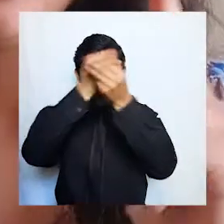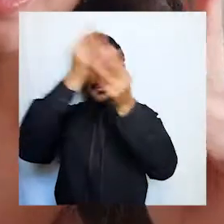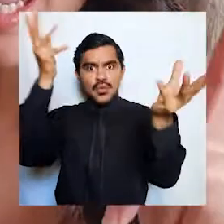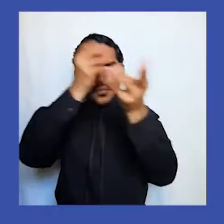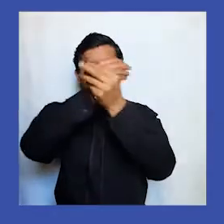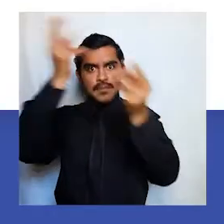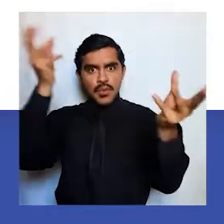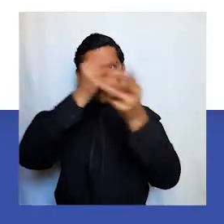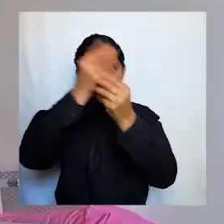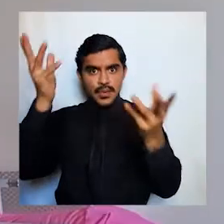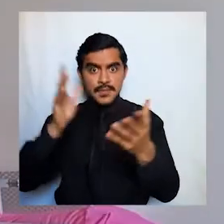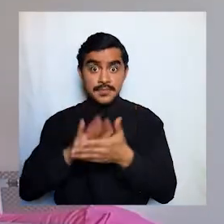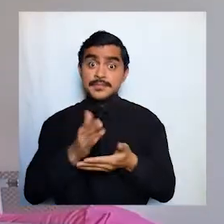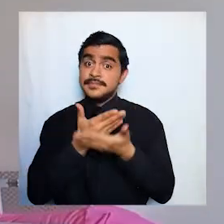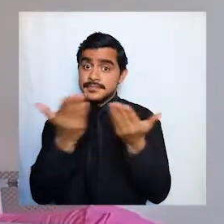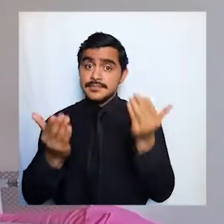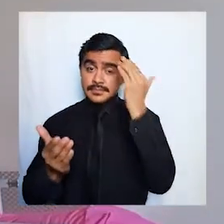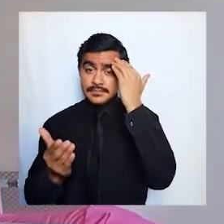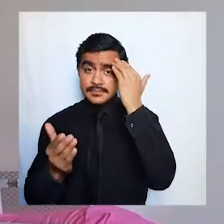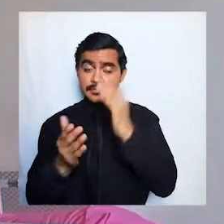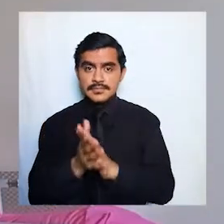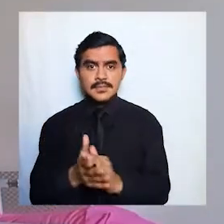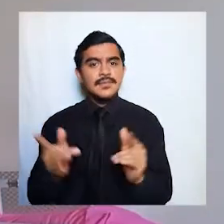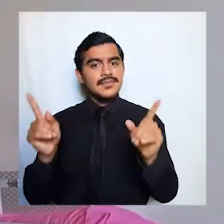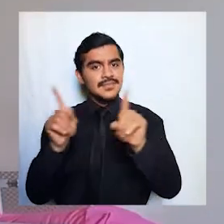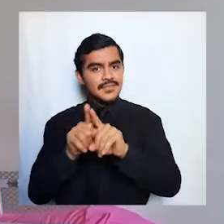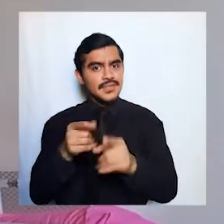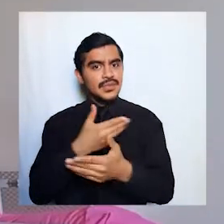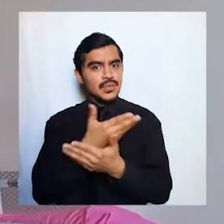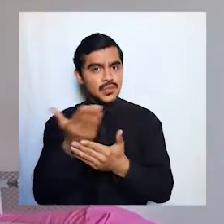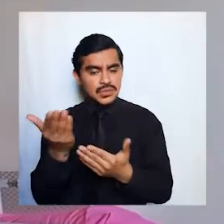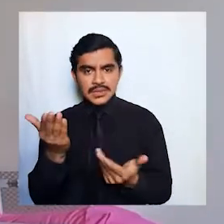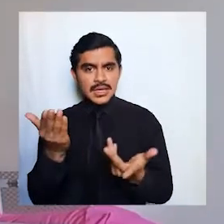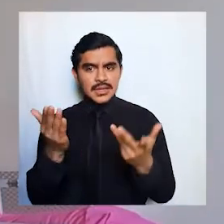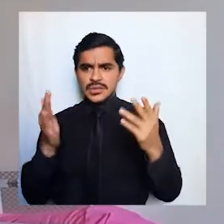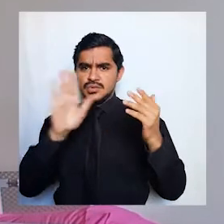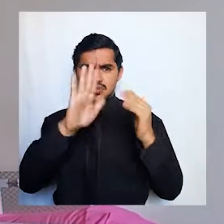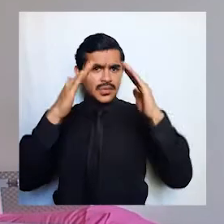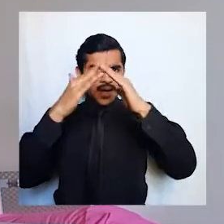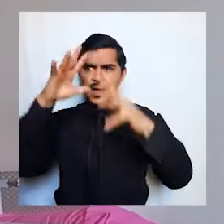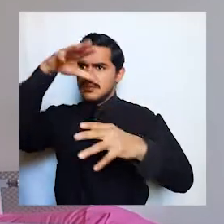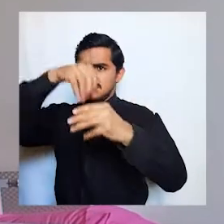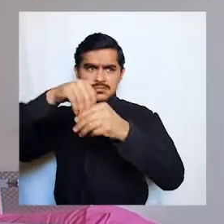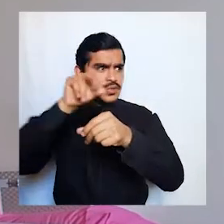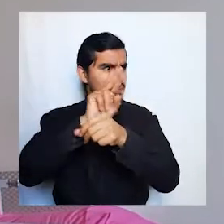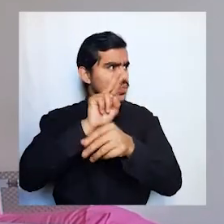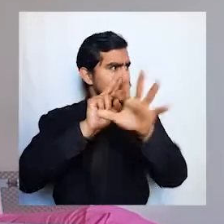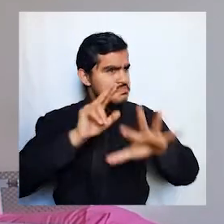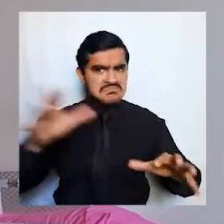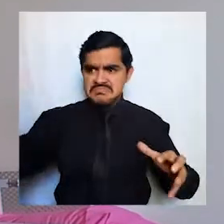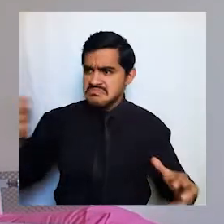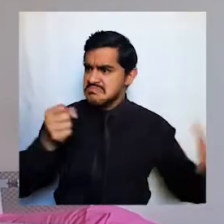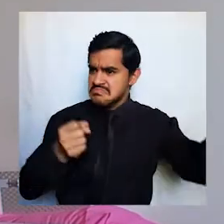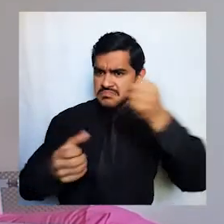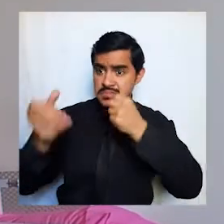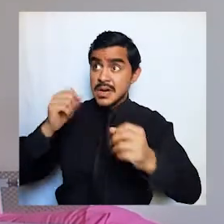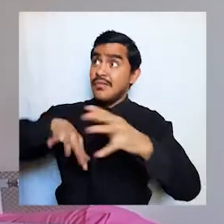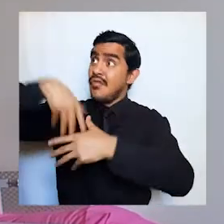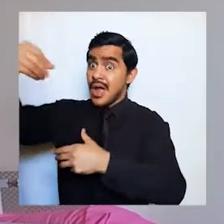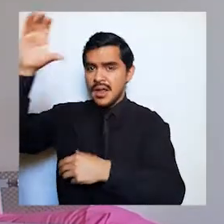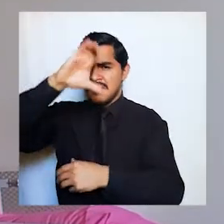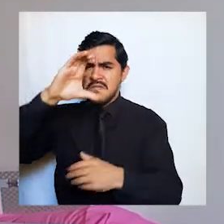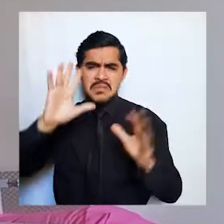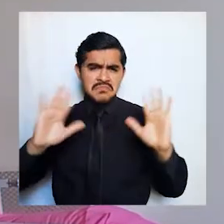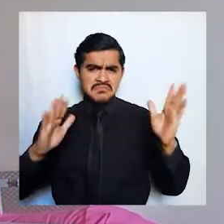ya saben chicos es importante que puedan utilizar todo lo que tengan en sus casas no es necesario recorrir a otro lado